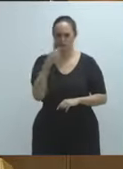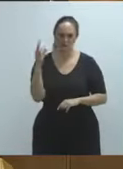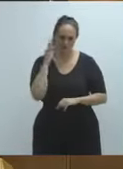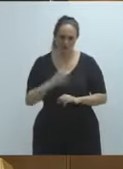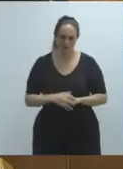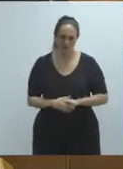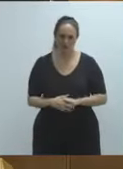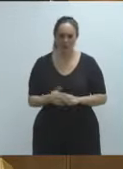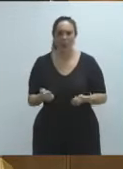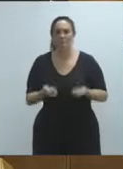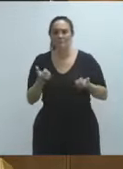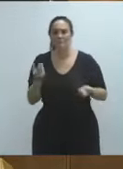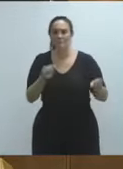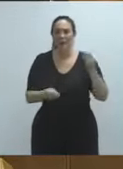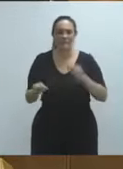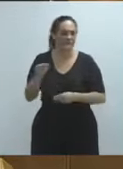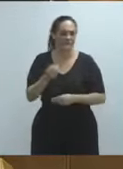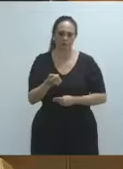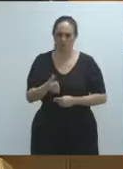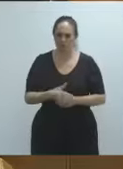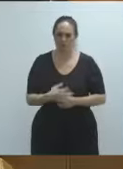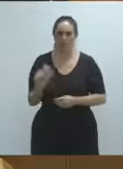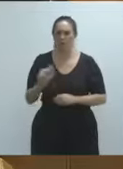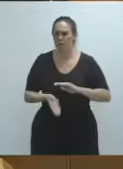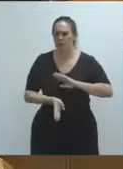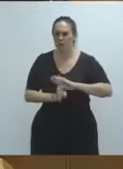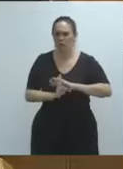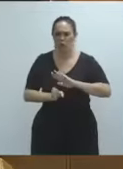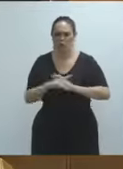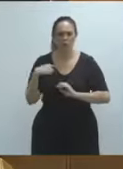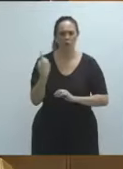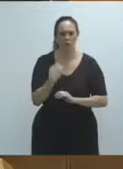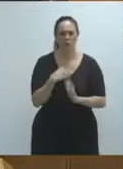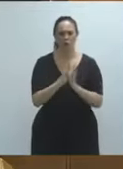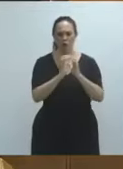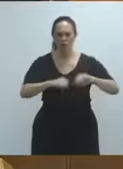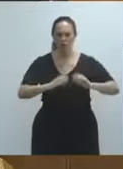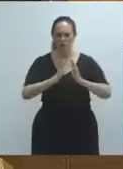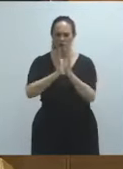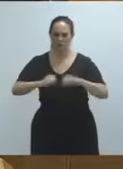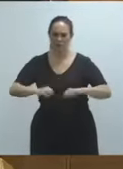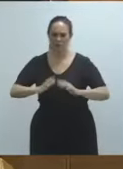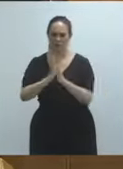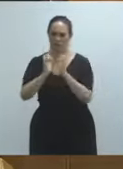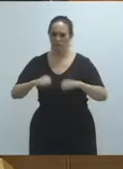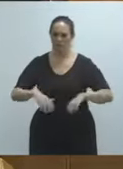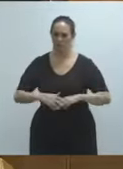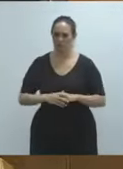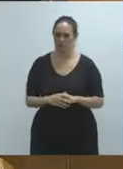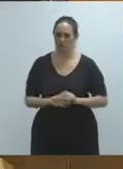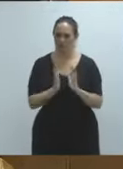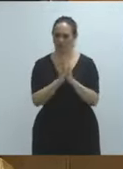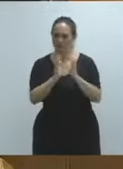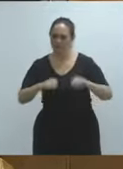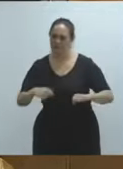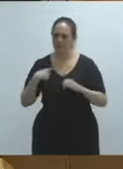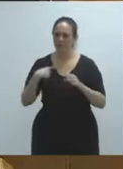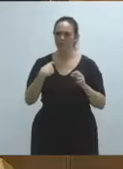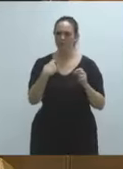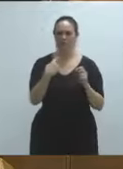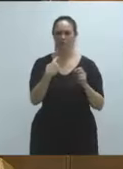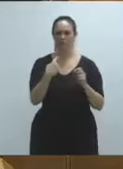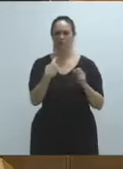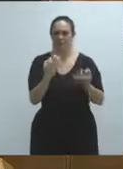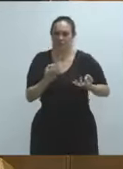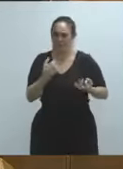Y poco más que decir, que sigamos así, llegando a consensos entre los diferentes grupos políticos, dejando, como se suele